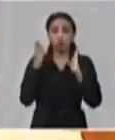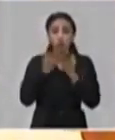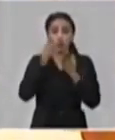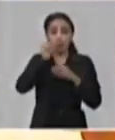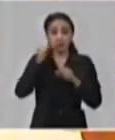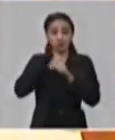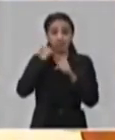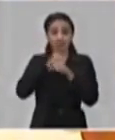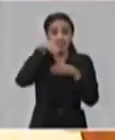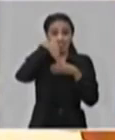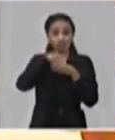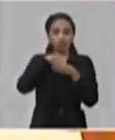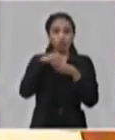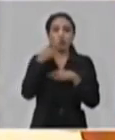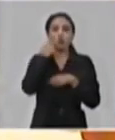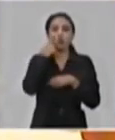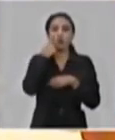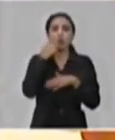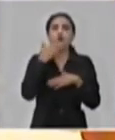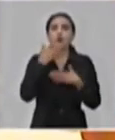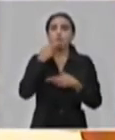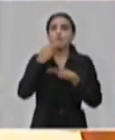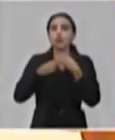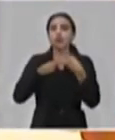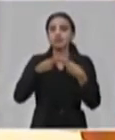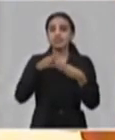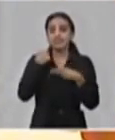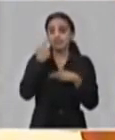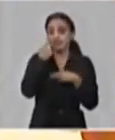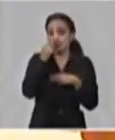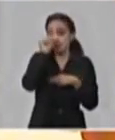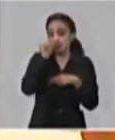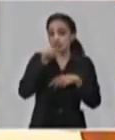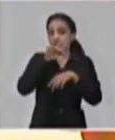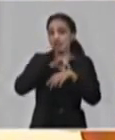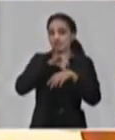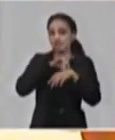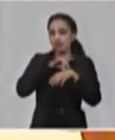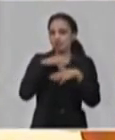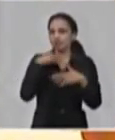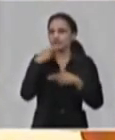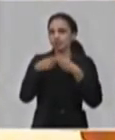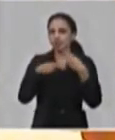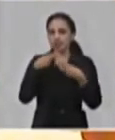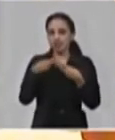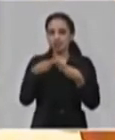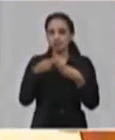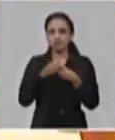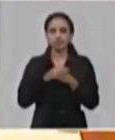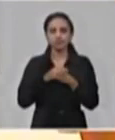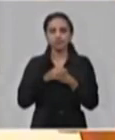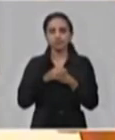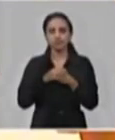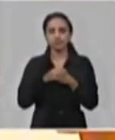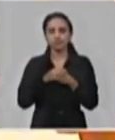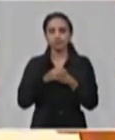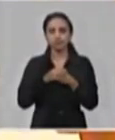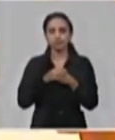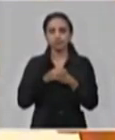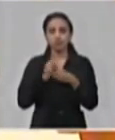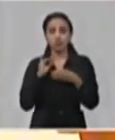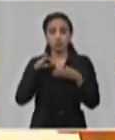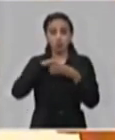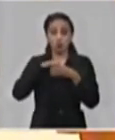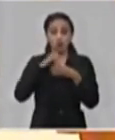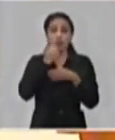personal conozca cómo actuar ante cualquier situación que se presente. Incluir, como